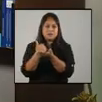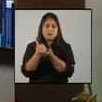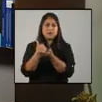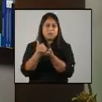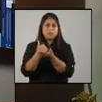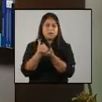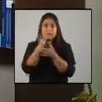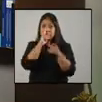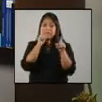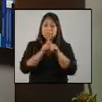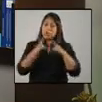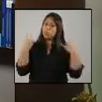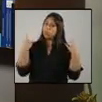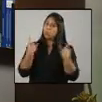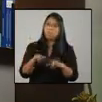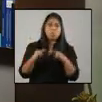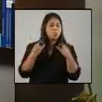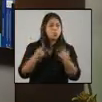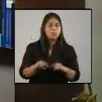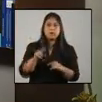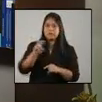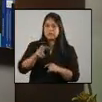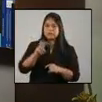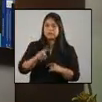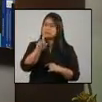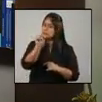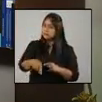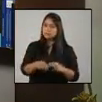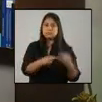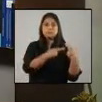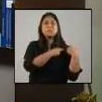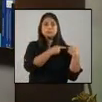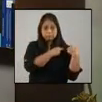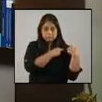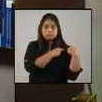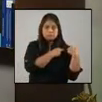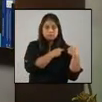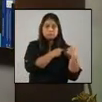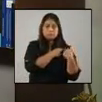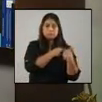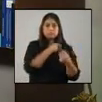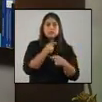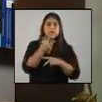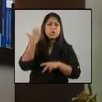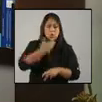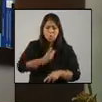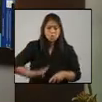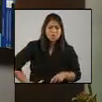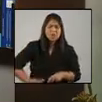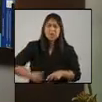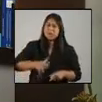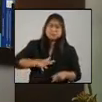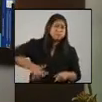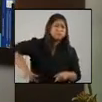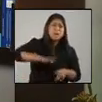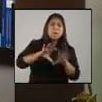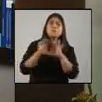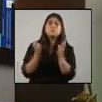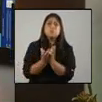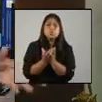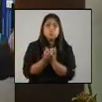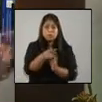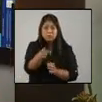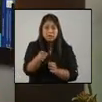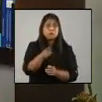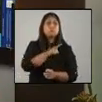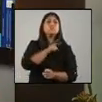la urgente necesidad que seamos responsables. Ningún gobierno en ninguna parte del mundo podrá